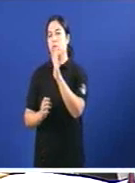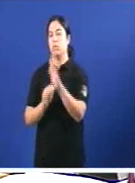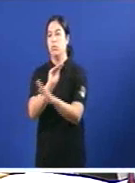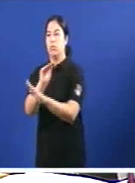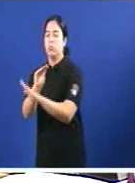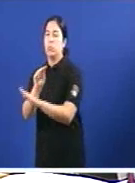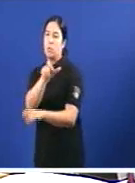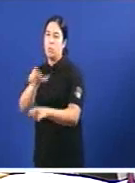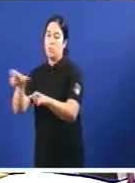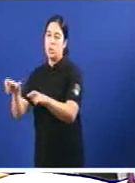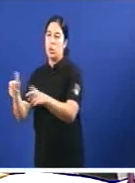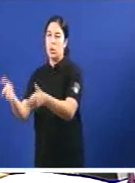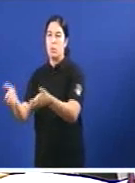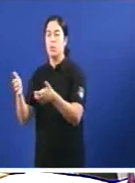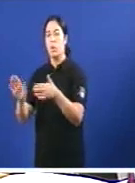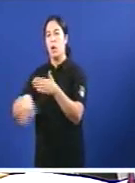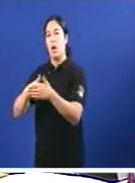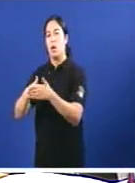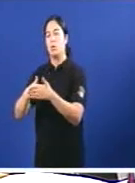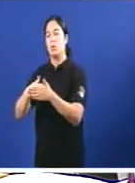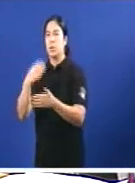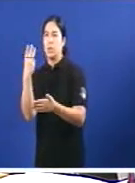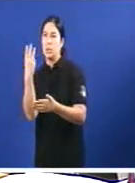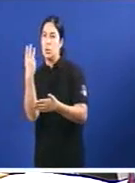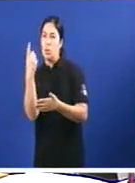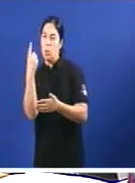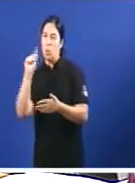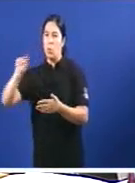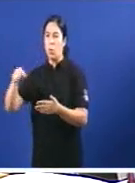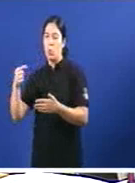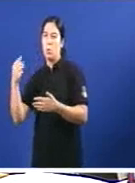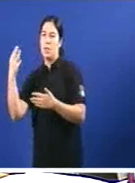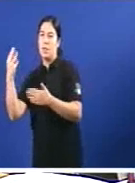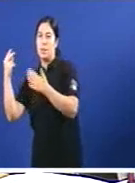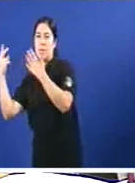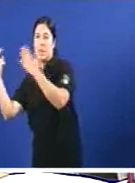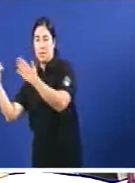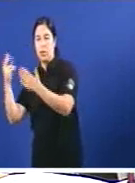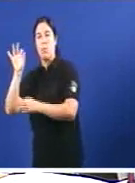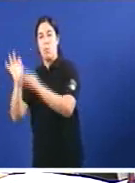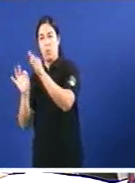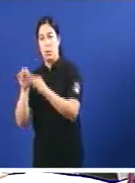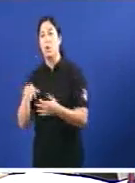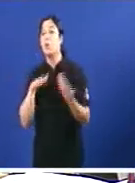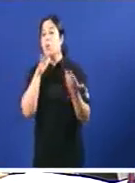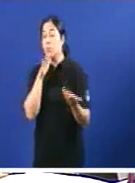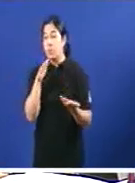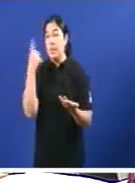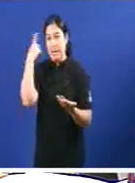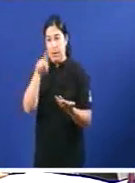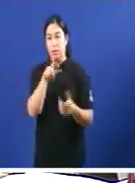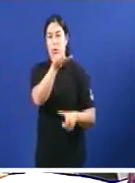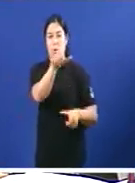do 1,37% A pesar de que somos a pobación máis envellecida Como vostede onte falaba dende Bruselas E estamos